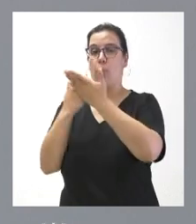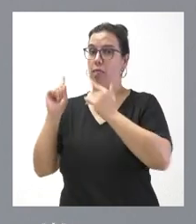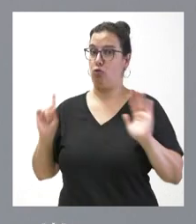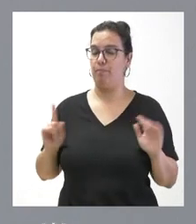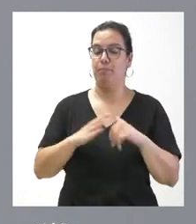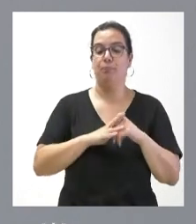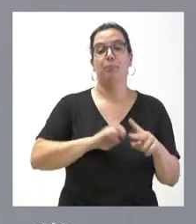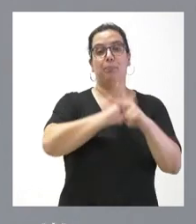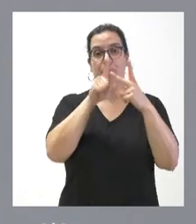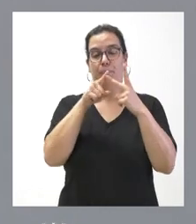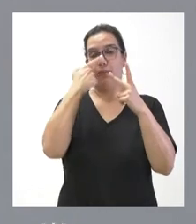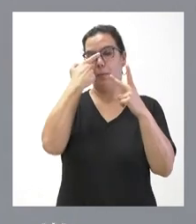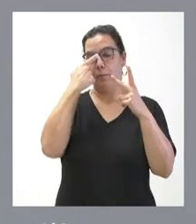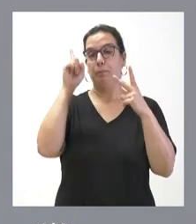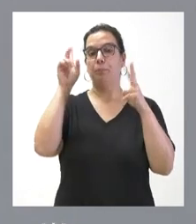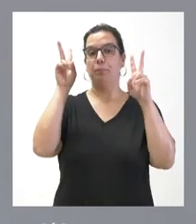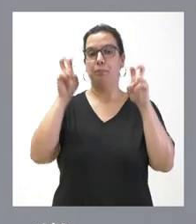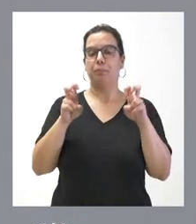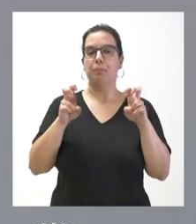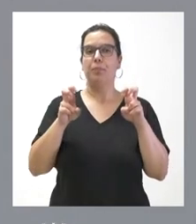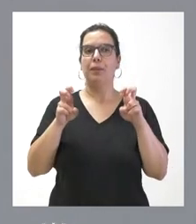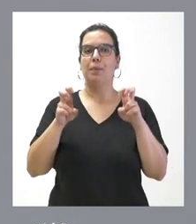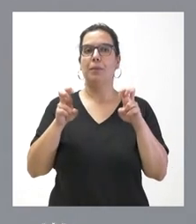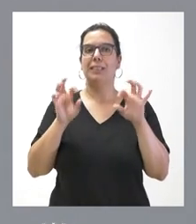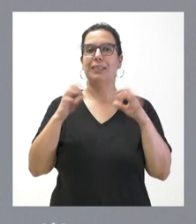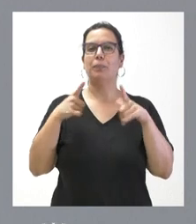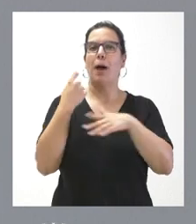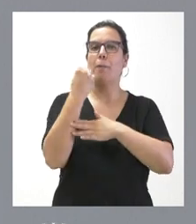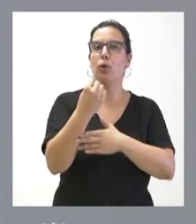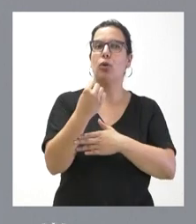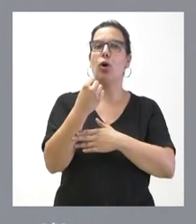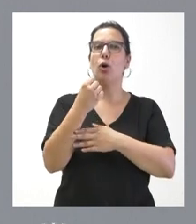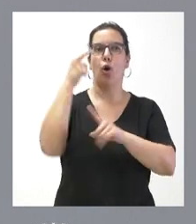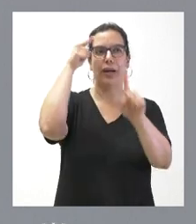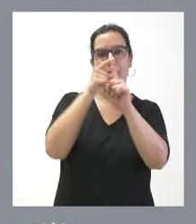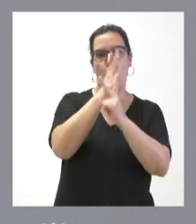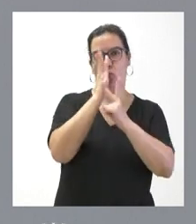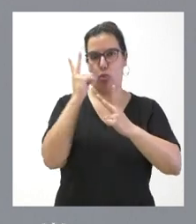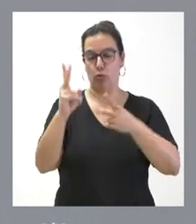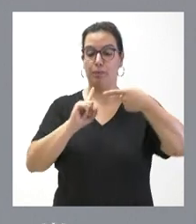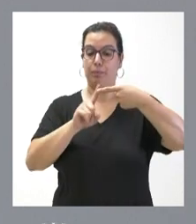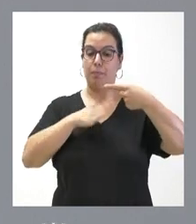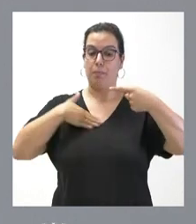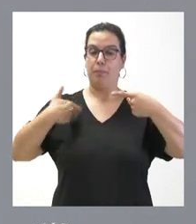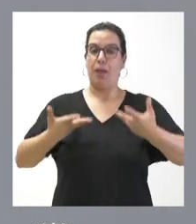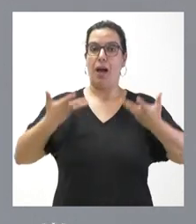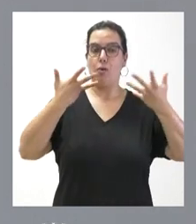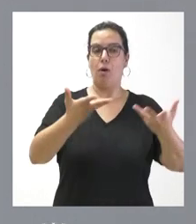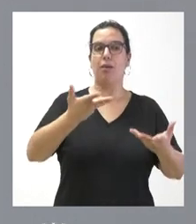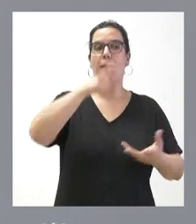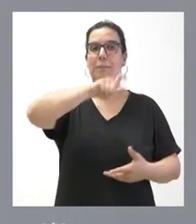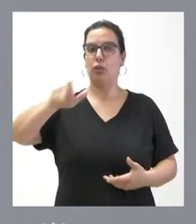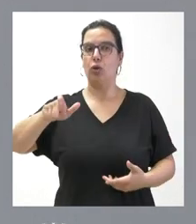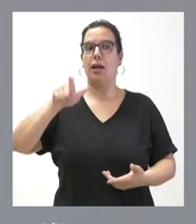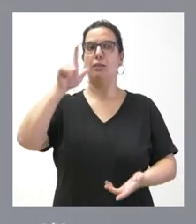segundo lugar, las oficinas de apoyo tenían el doble objetivo de, por un lado, ayudar a esas personas que